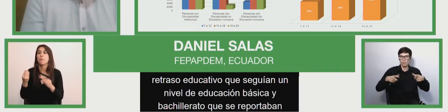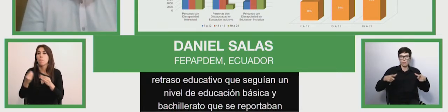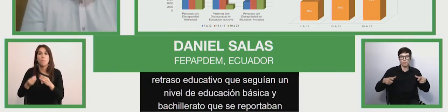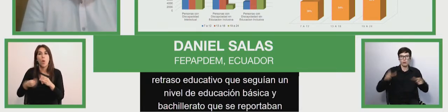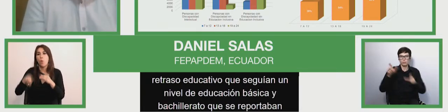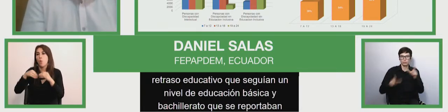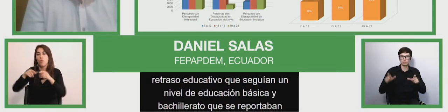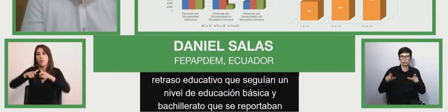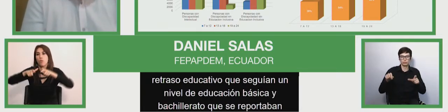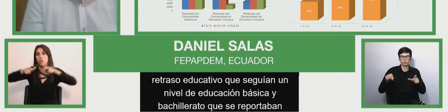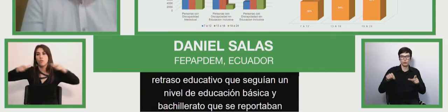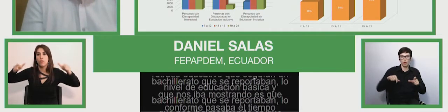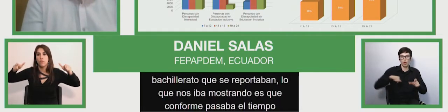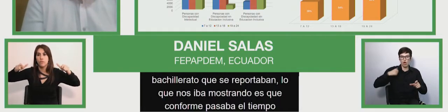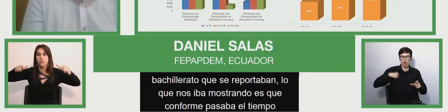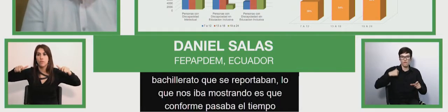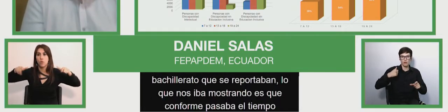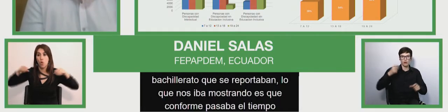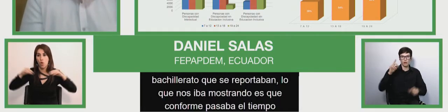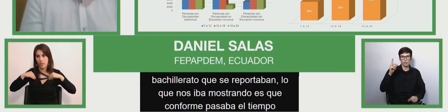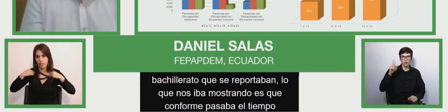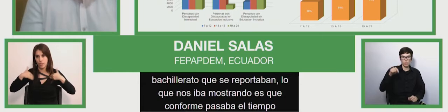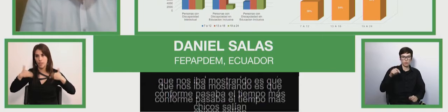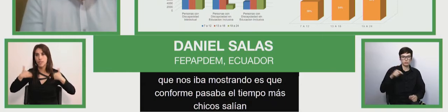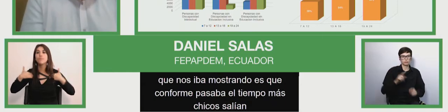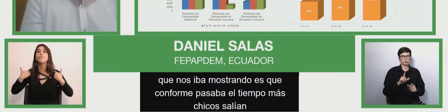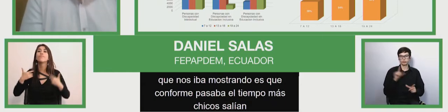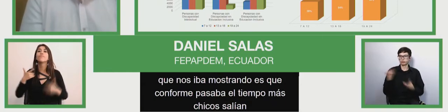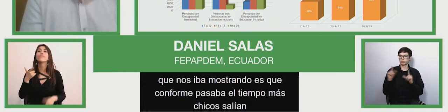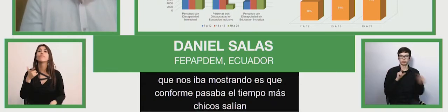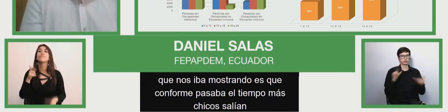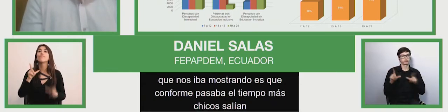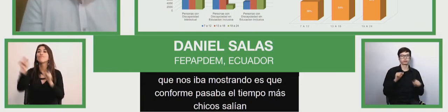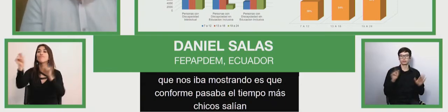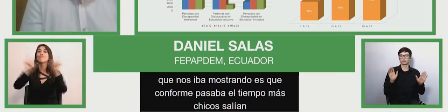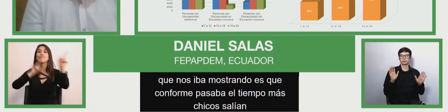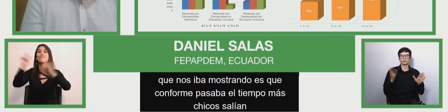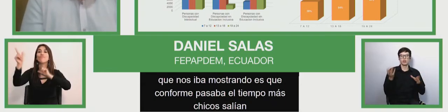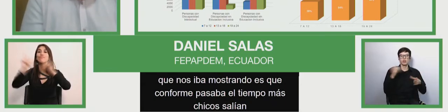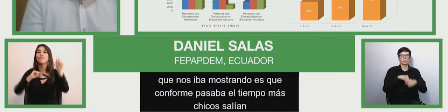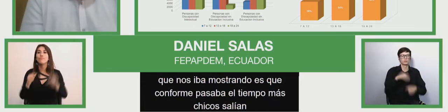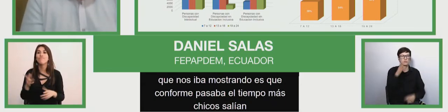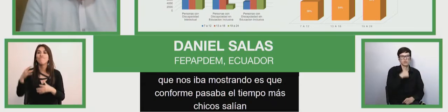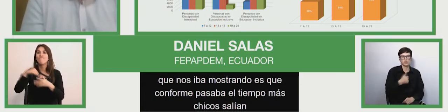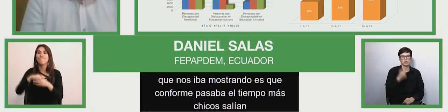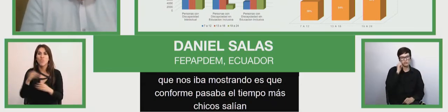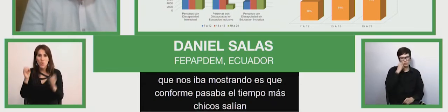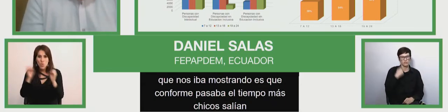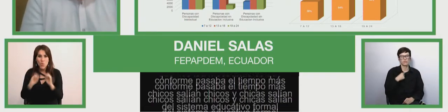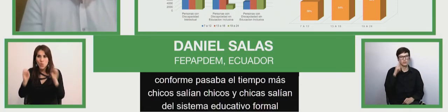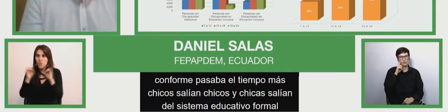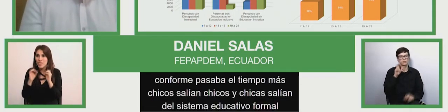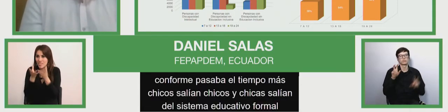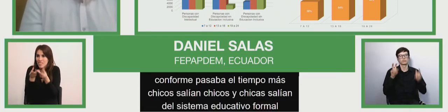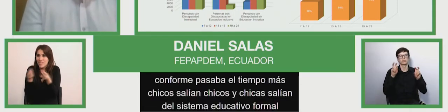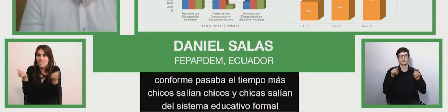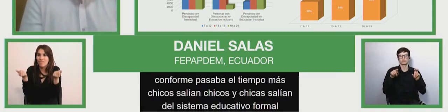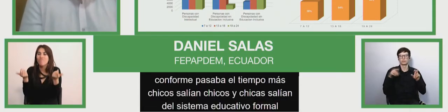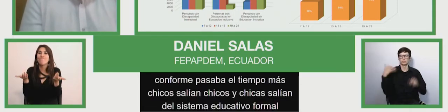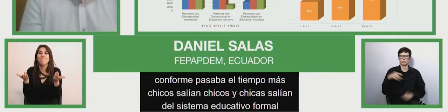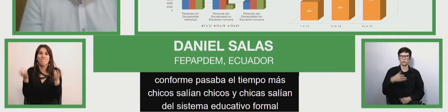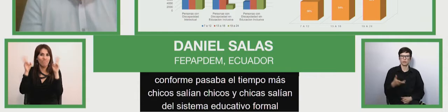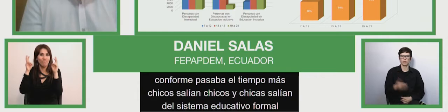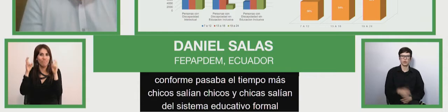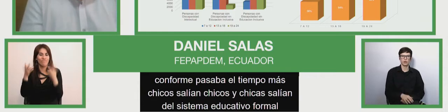chicos y chicas salían del sistema educativo formal e inclusivo. Entonces, eso nos llamaba poderosamente la atención. ¿Qué no